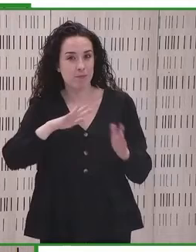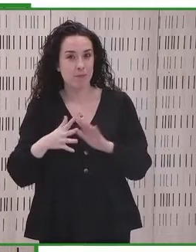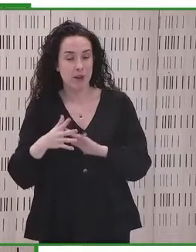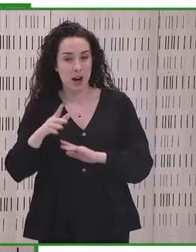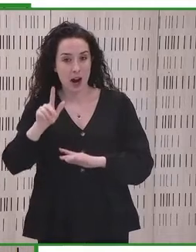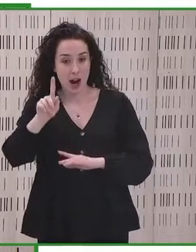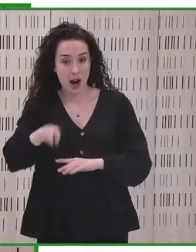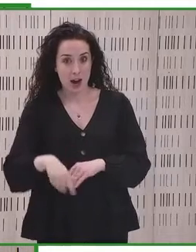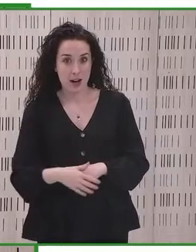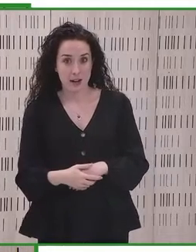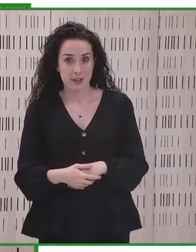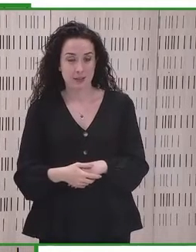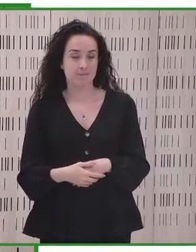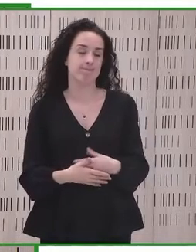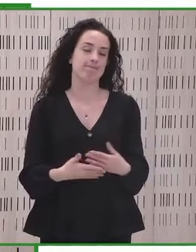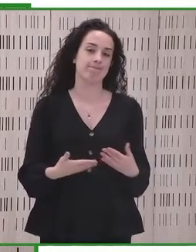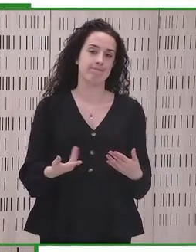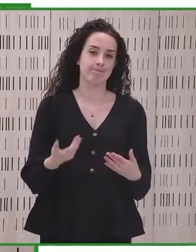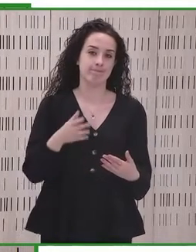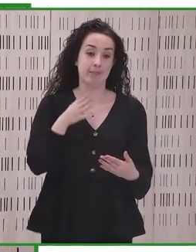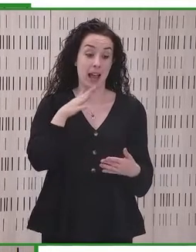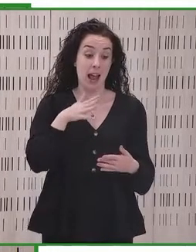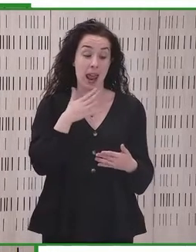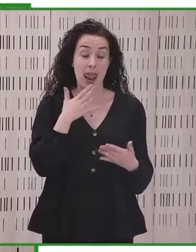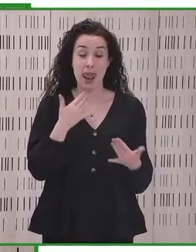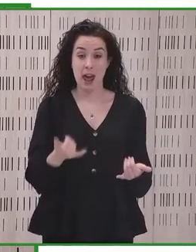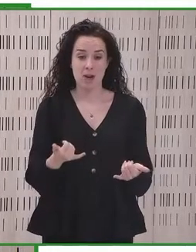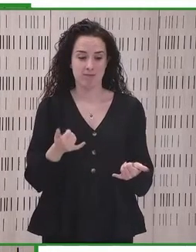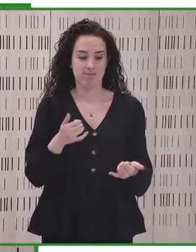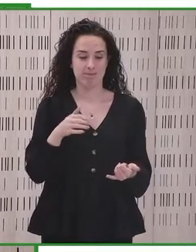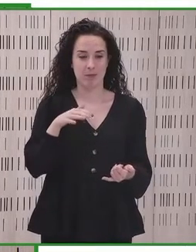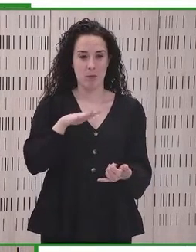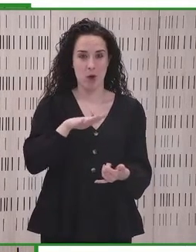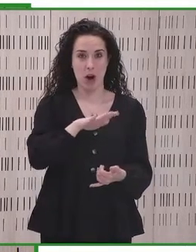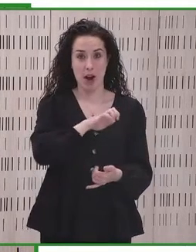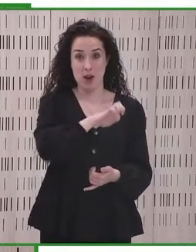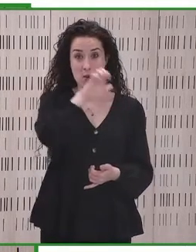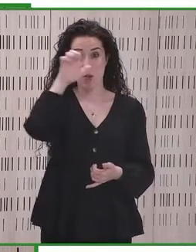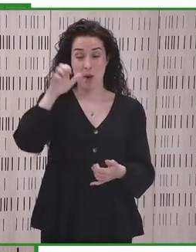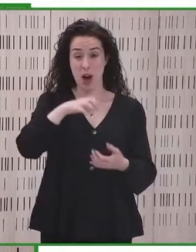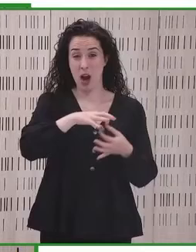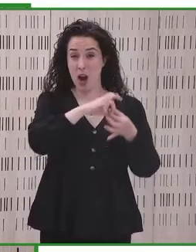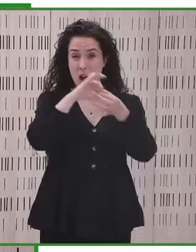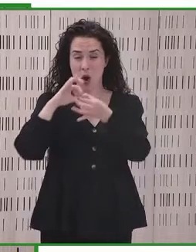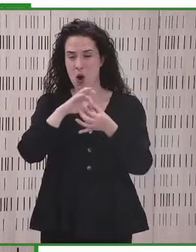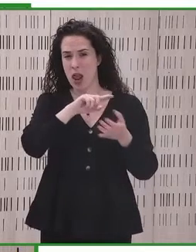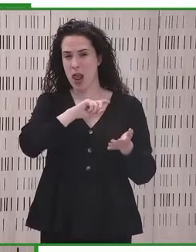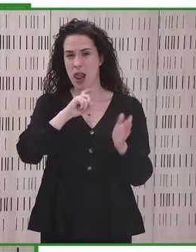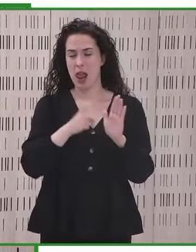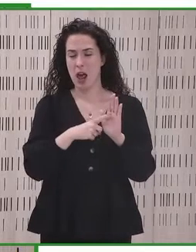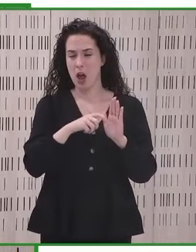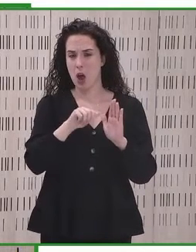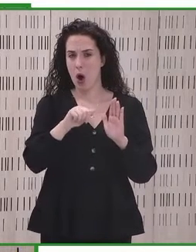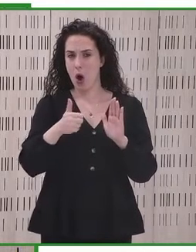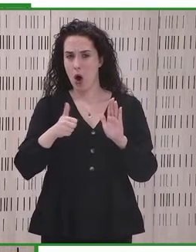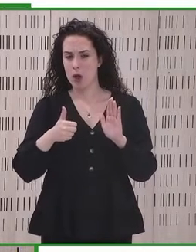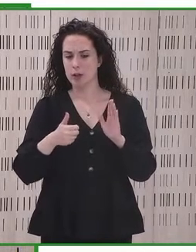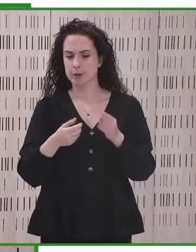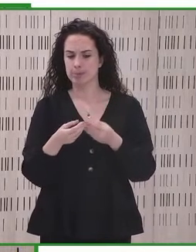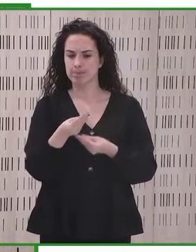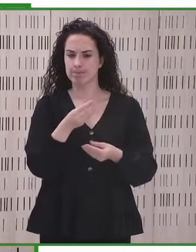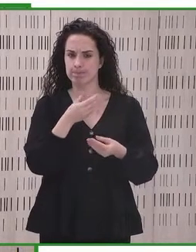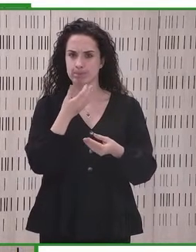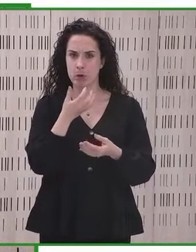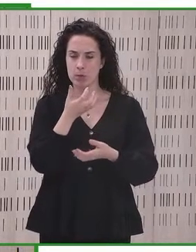En estos momentos, Unión Europea está discutiendo otras legislaciones importantes como la Ley de